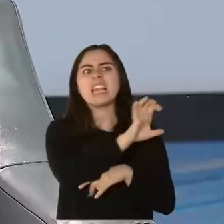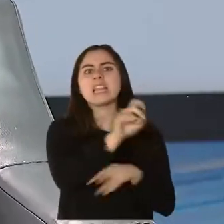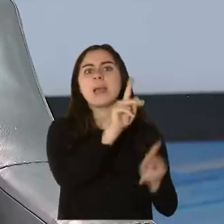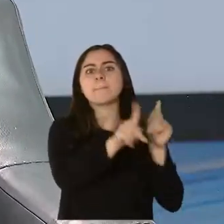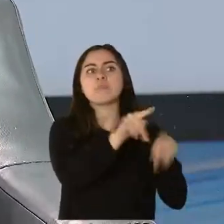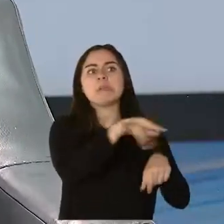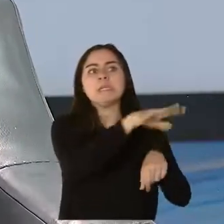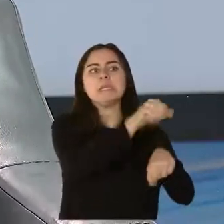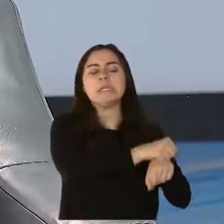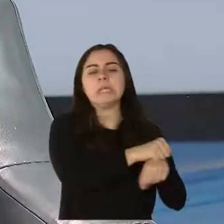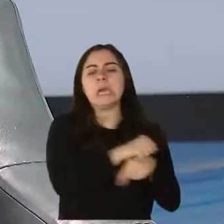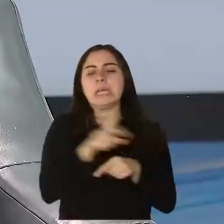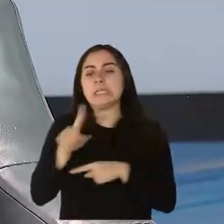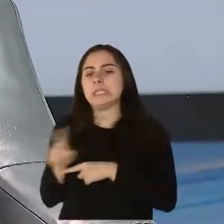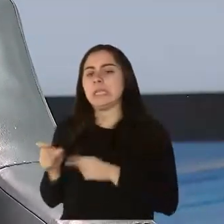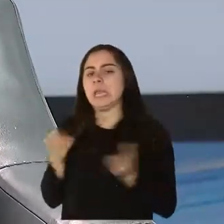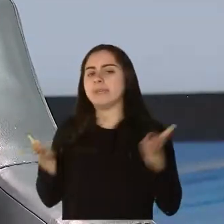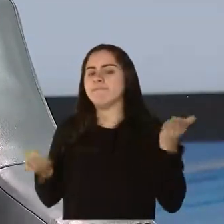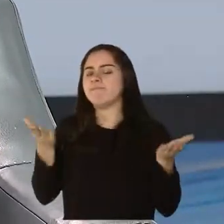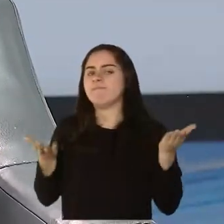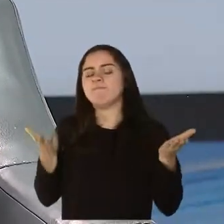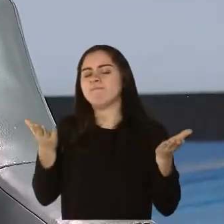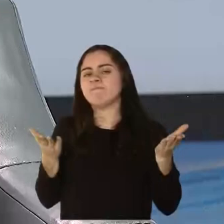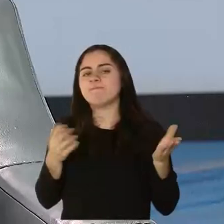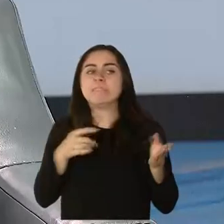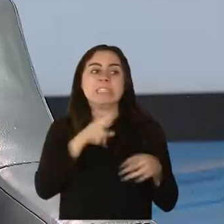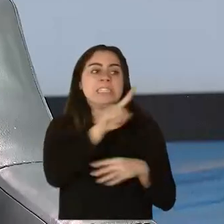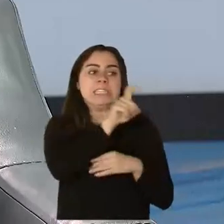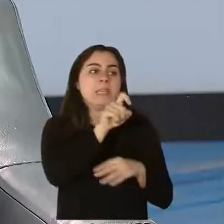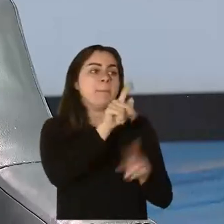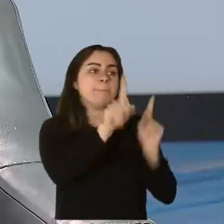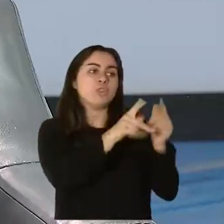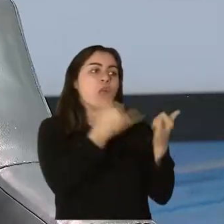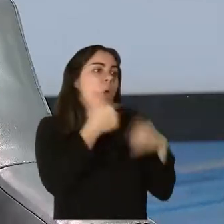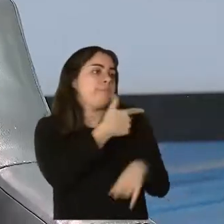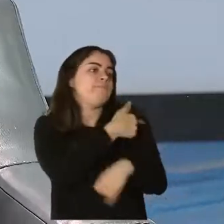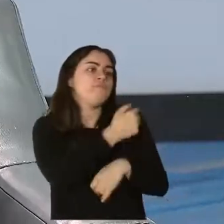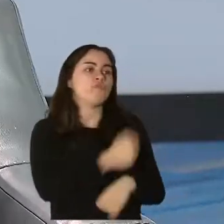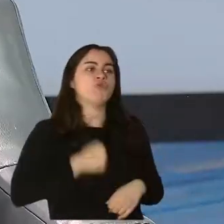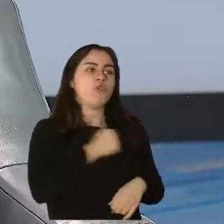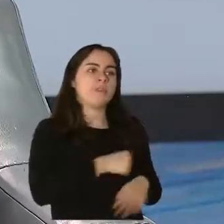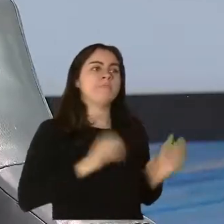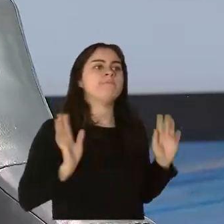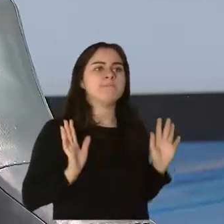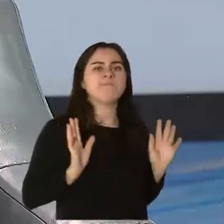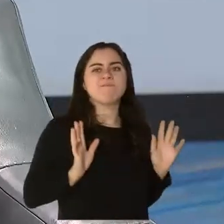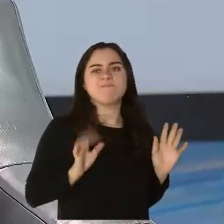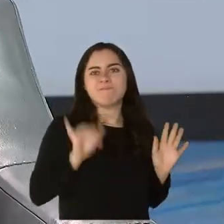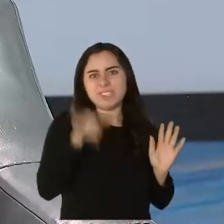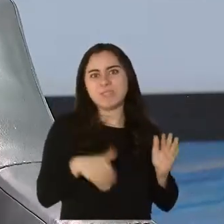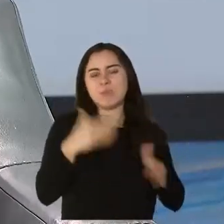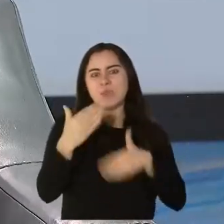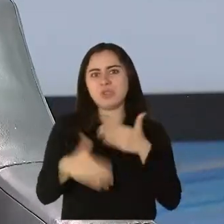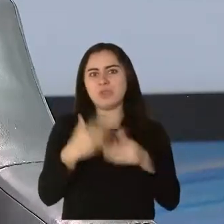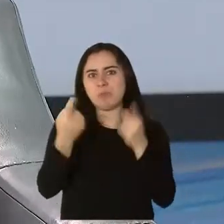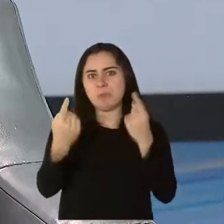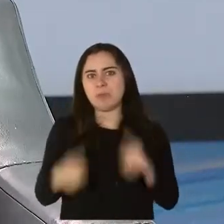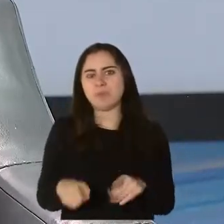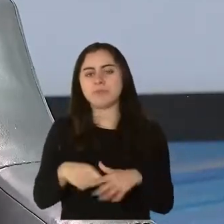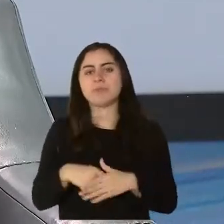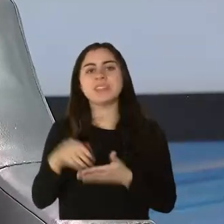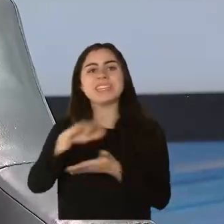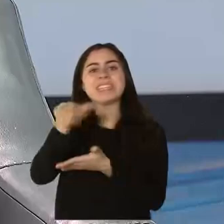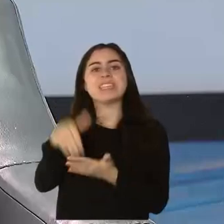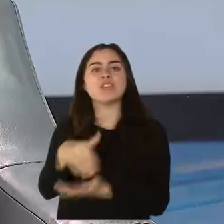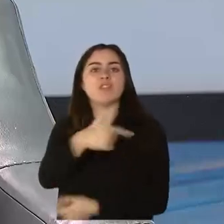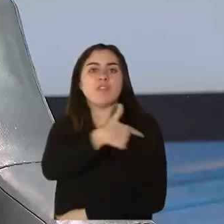Por eso se tomó la decisión que aunque estas facilidades o centros de vacunación a mayor